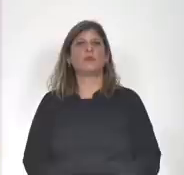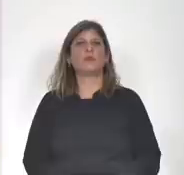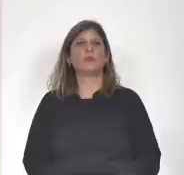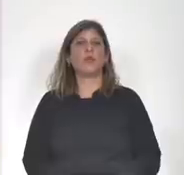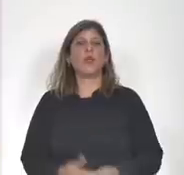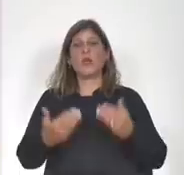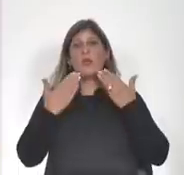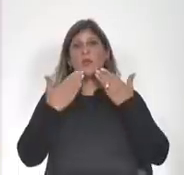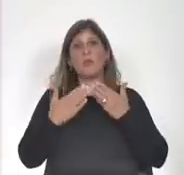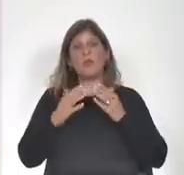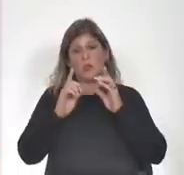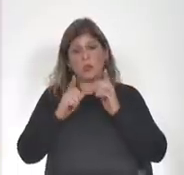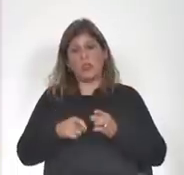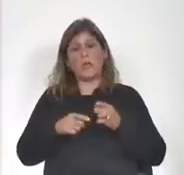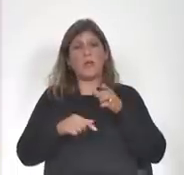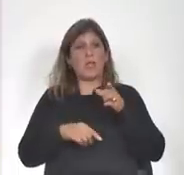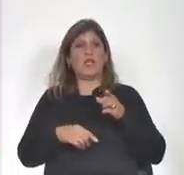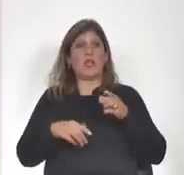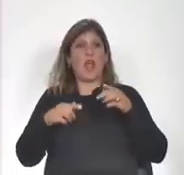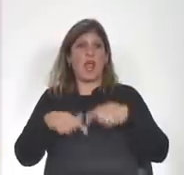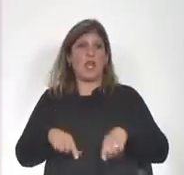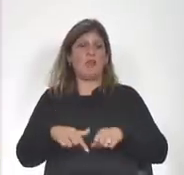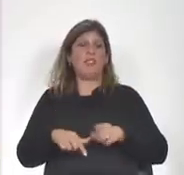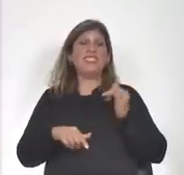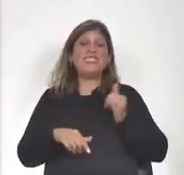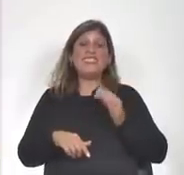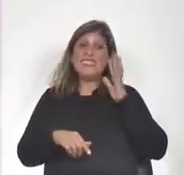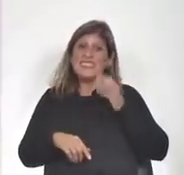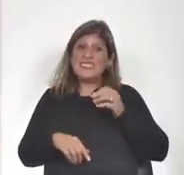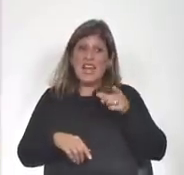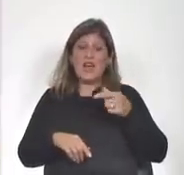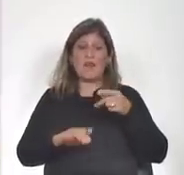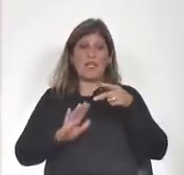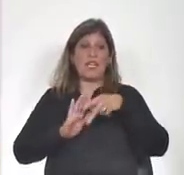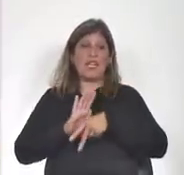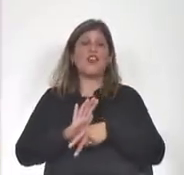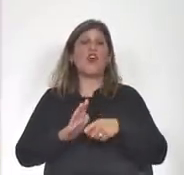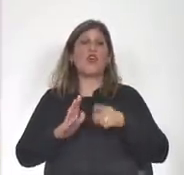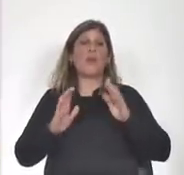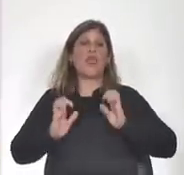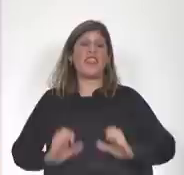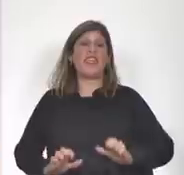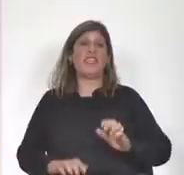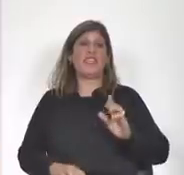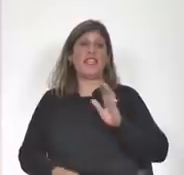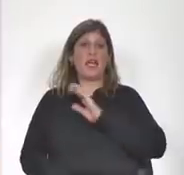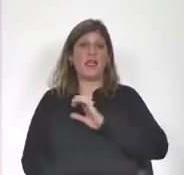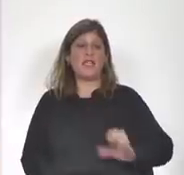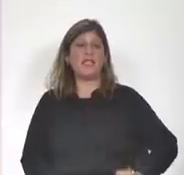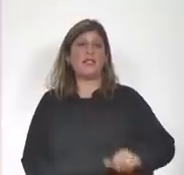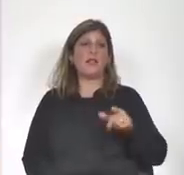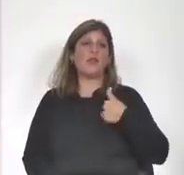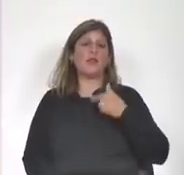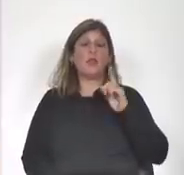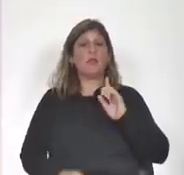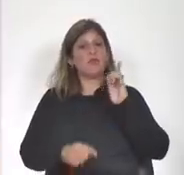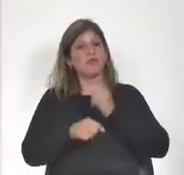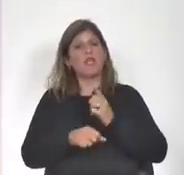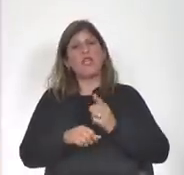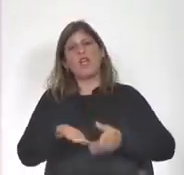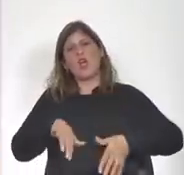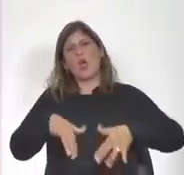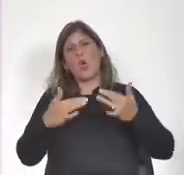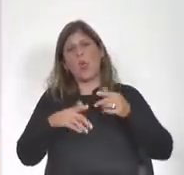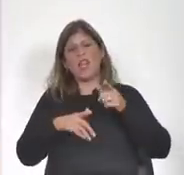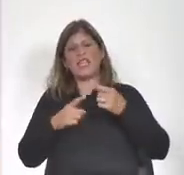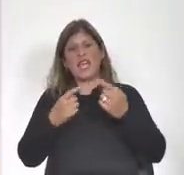le pregunto también a la ministra si sabe que las normas de ética pública mandatan abstenerse de cualquier acto corrupto